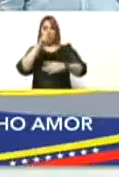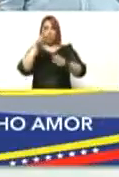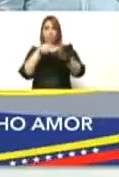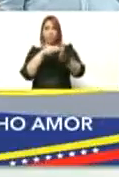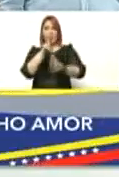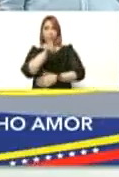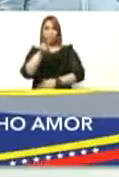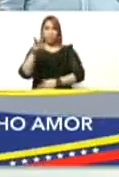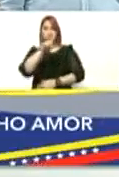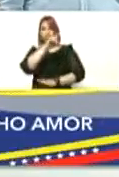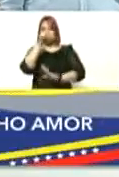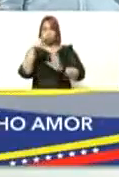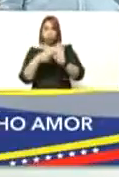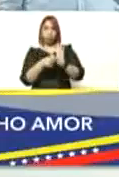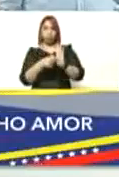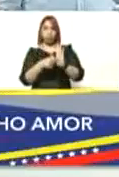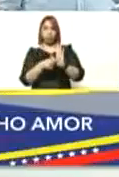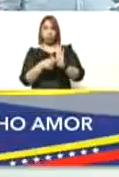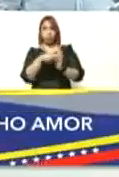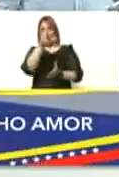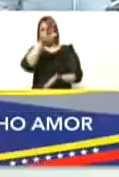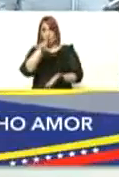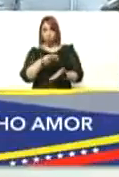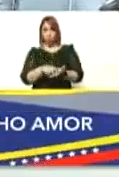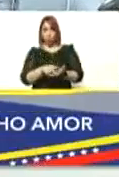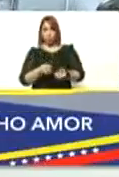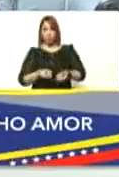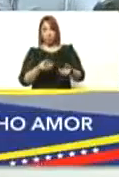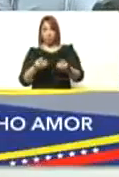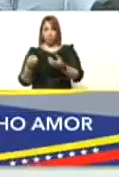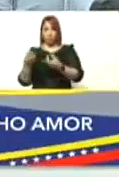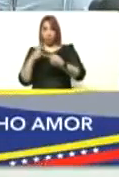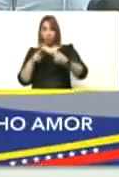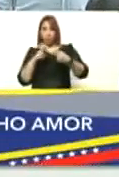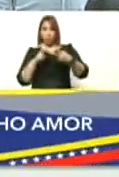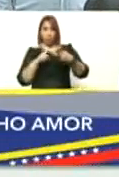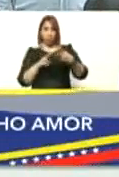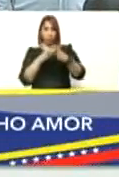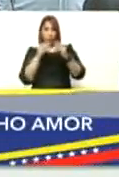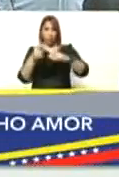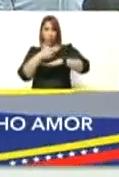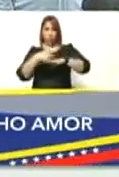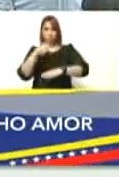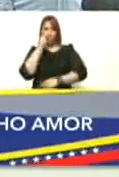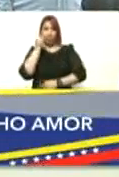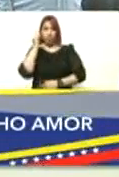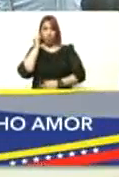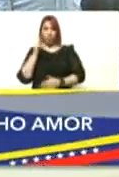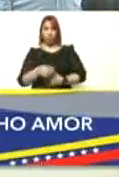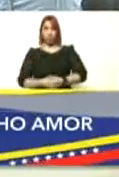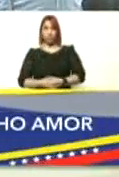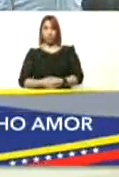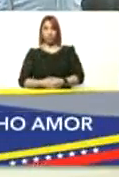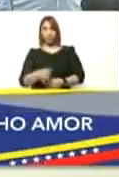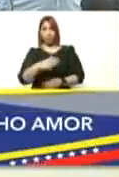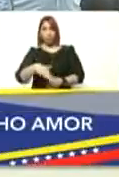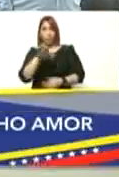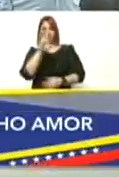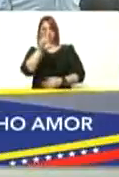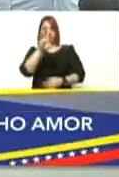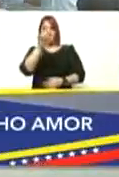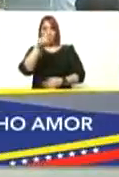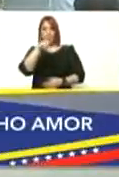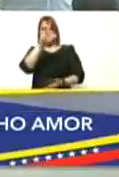completo y aprobarle los recursos a todos los gobernadores y gobernadoras del país y